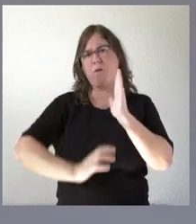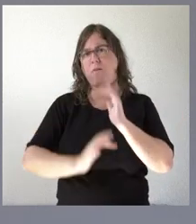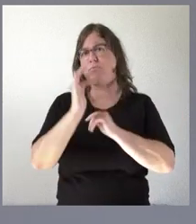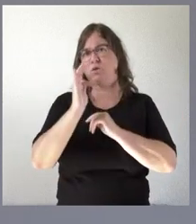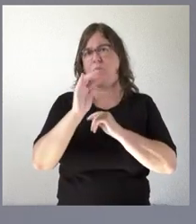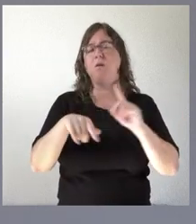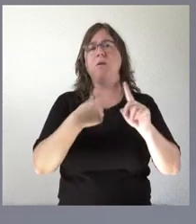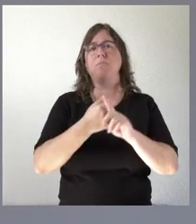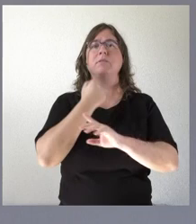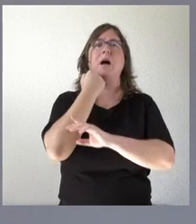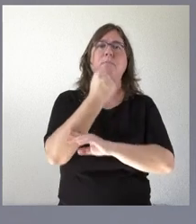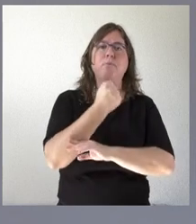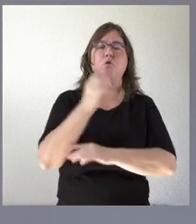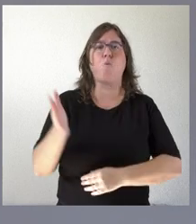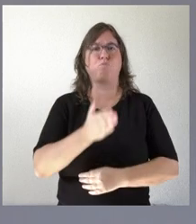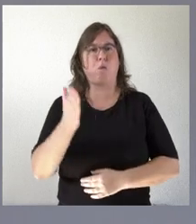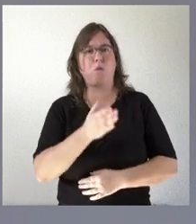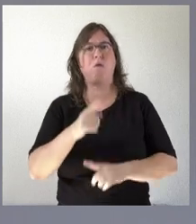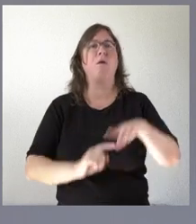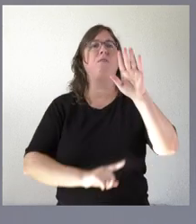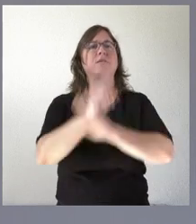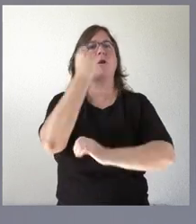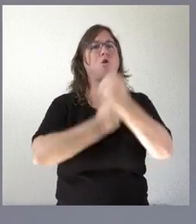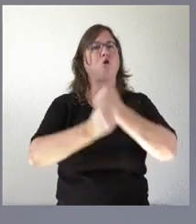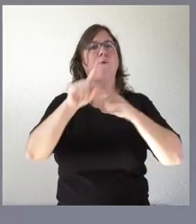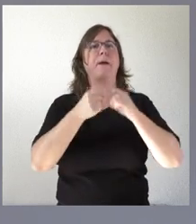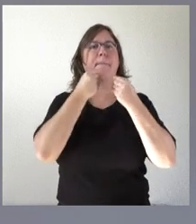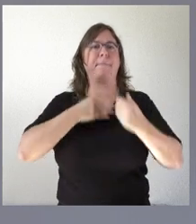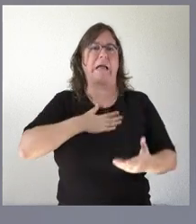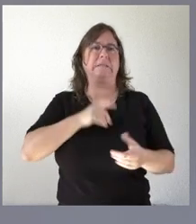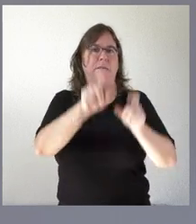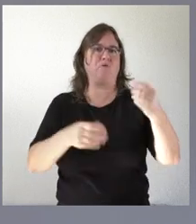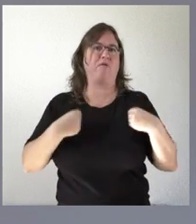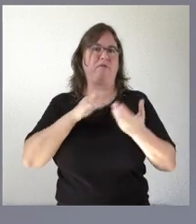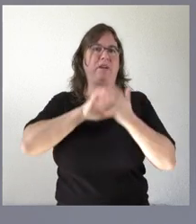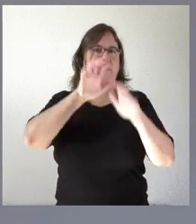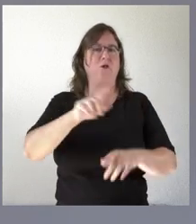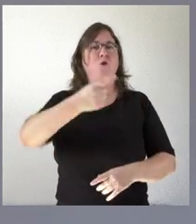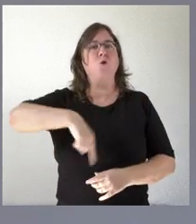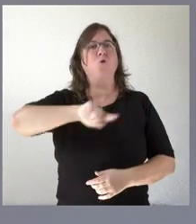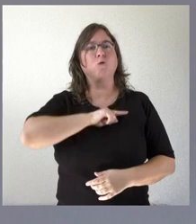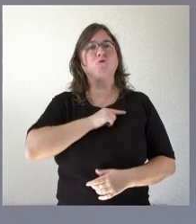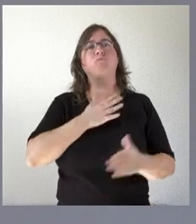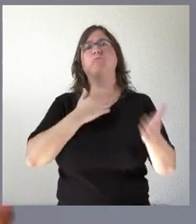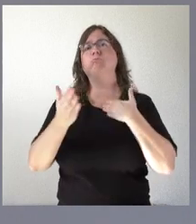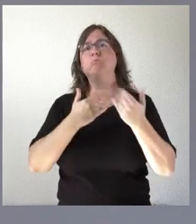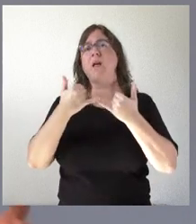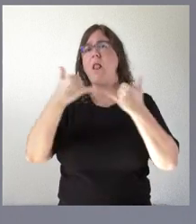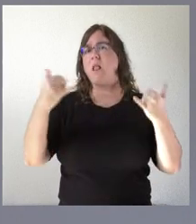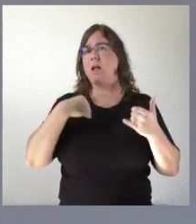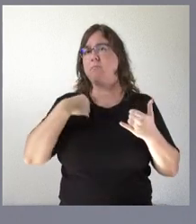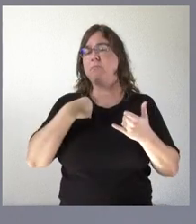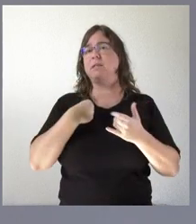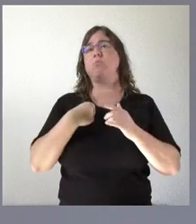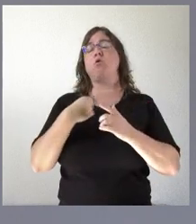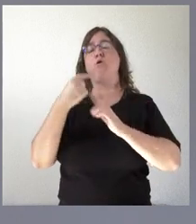creemos en el apoyo a la actividad productiva en el desarrollo económico y en el bienestar de los ciudadanos y nosotros en la relación de esta línea que tenemos de bajada